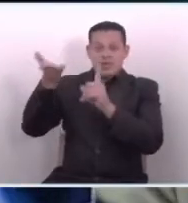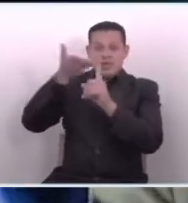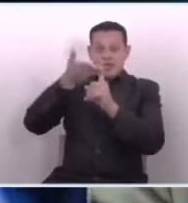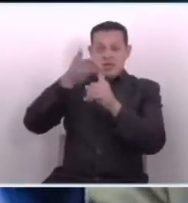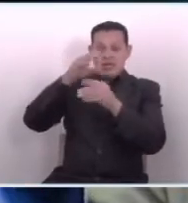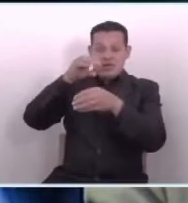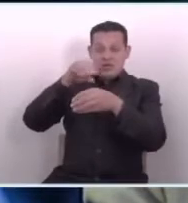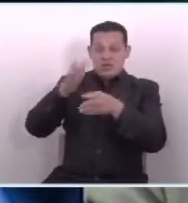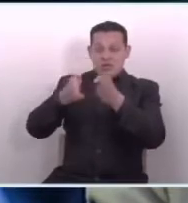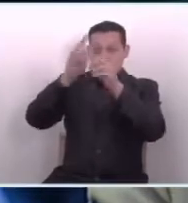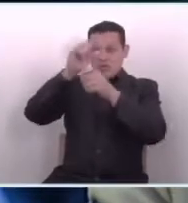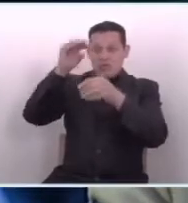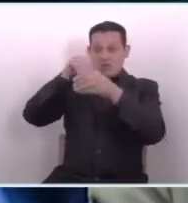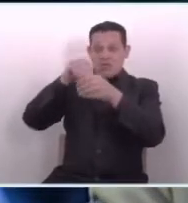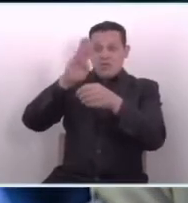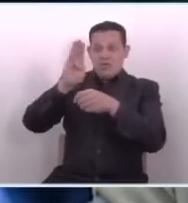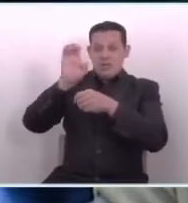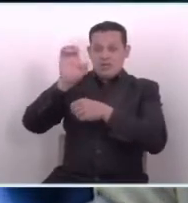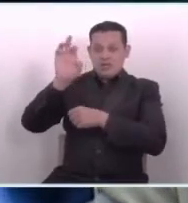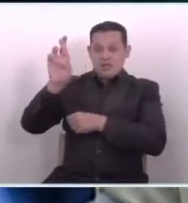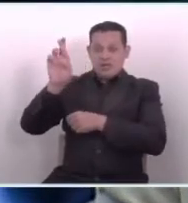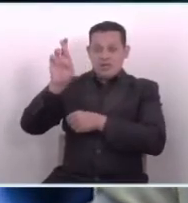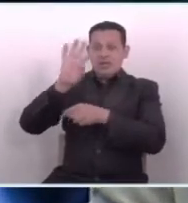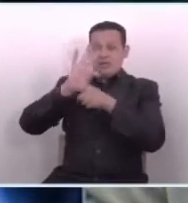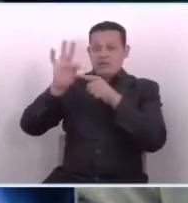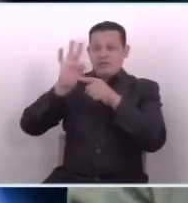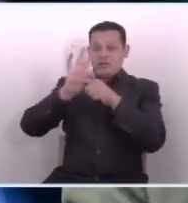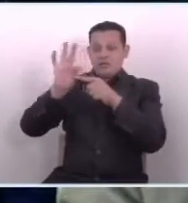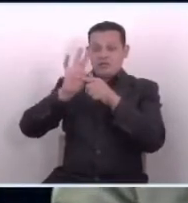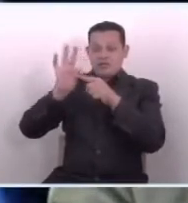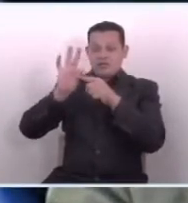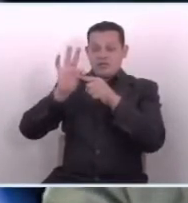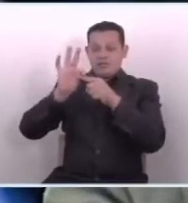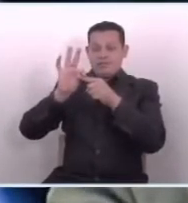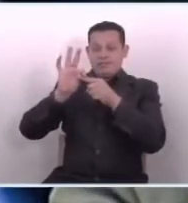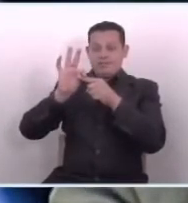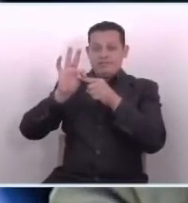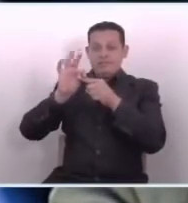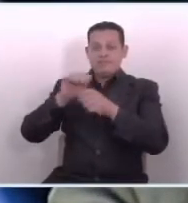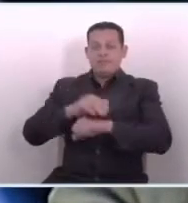Banco Central de Reserva esta función. Esta funciona.